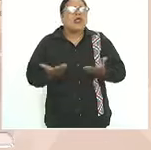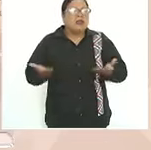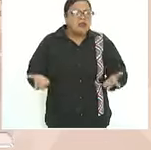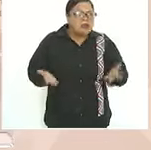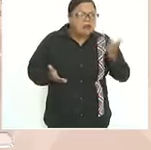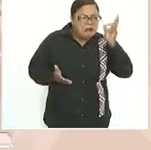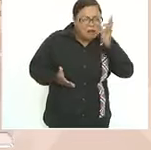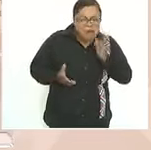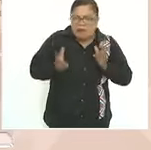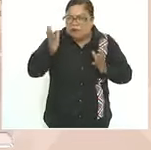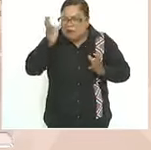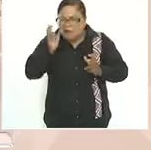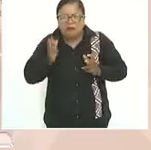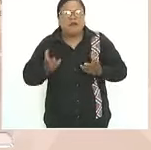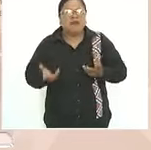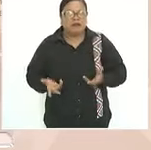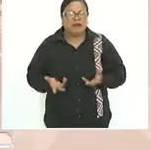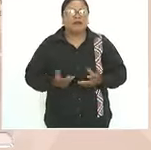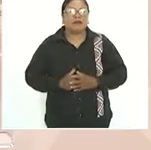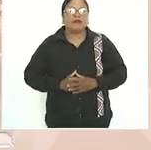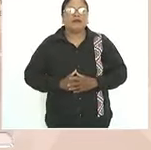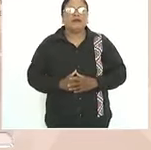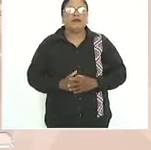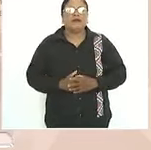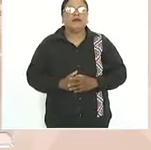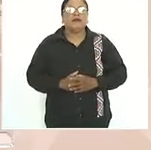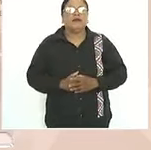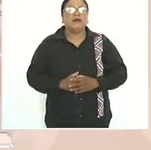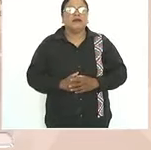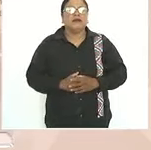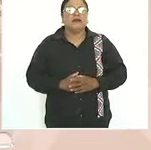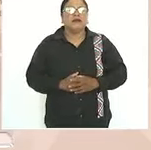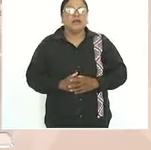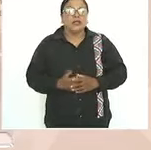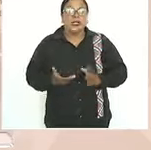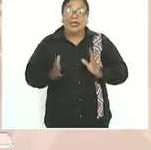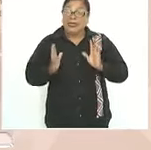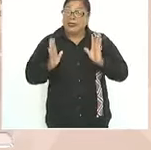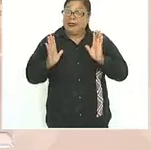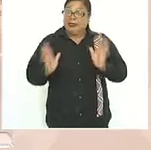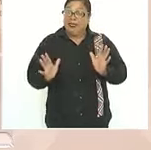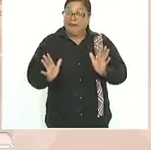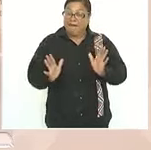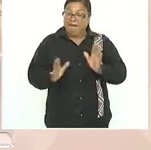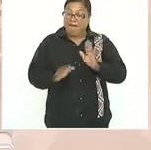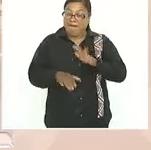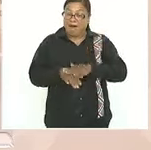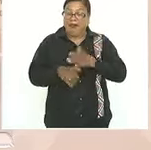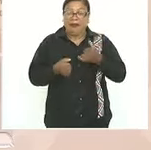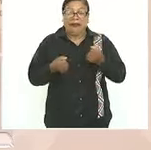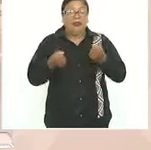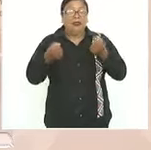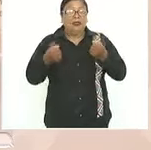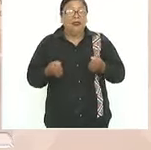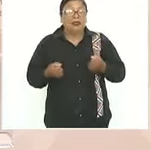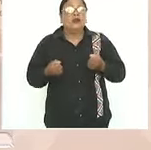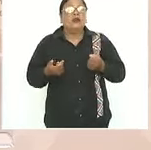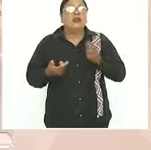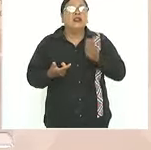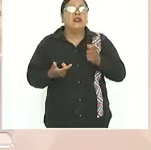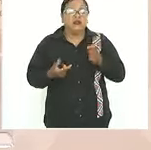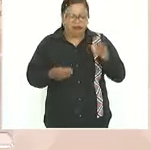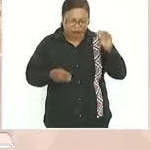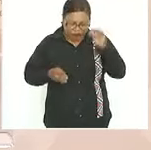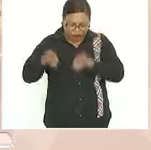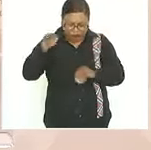hasta lograr establecer los cimientos las